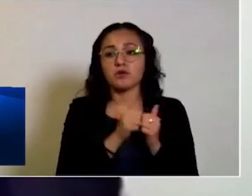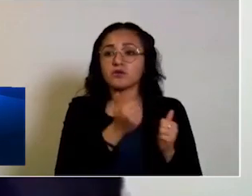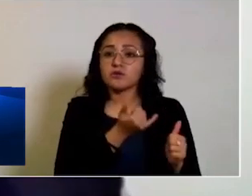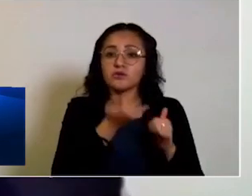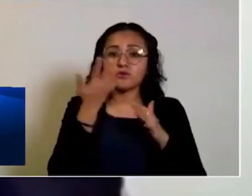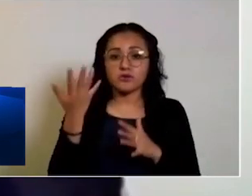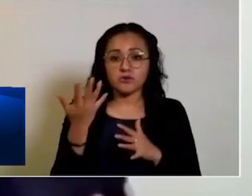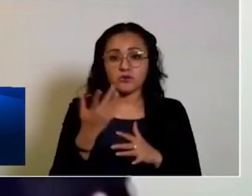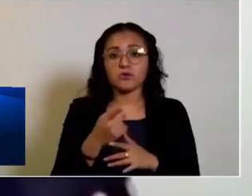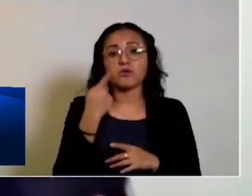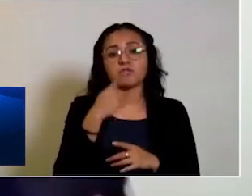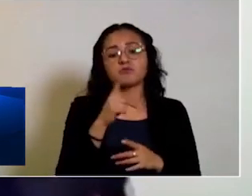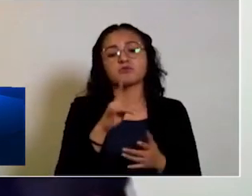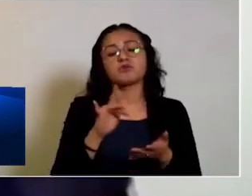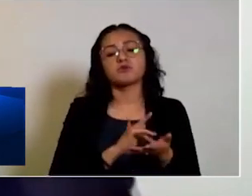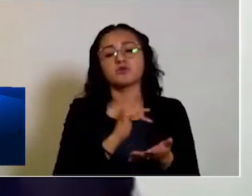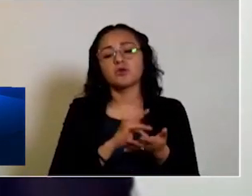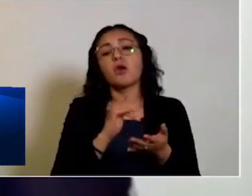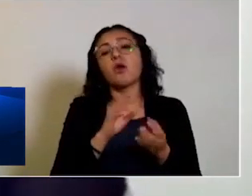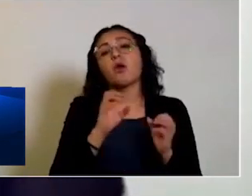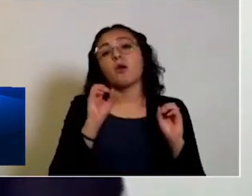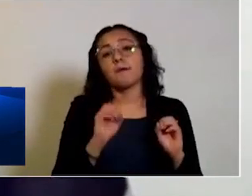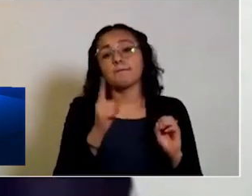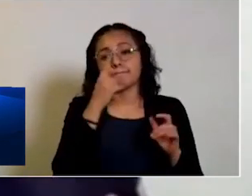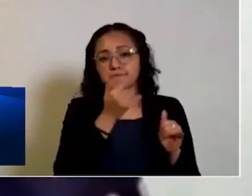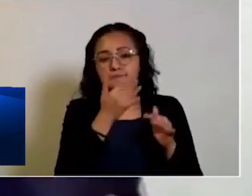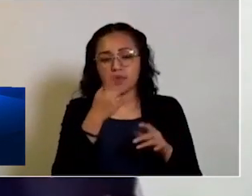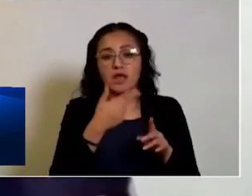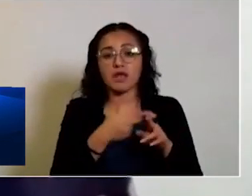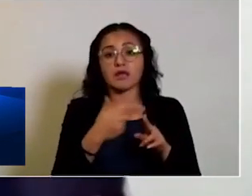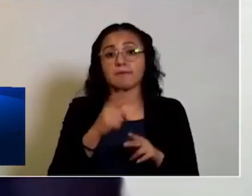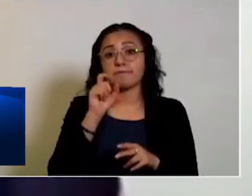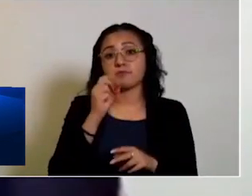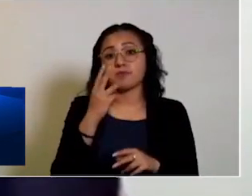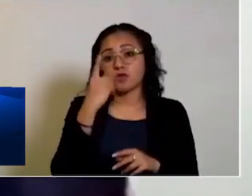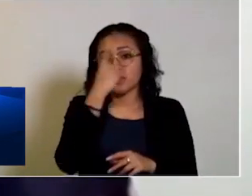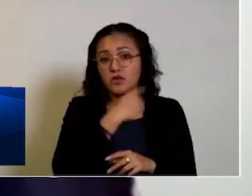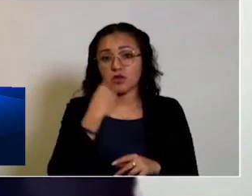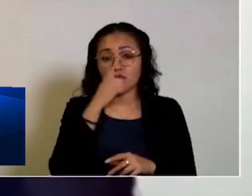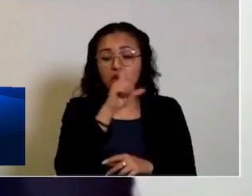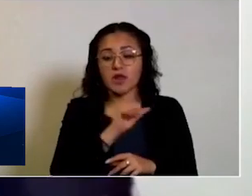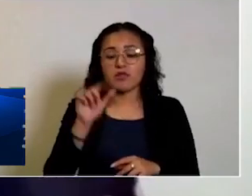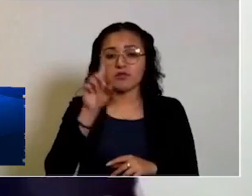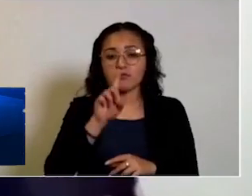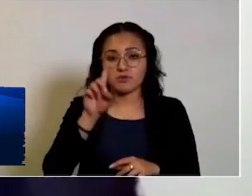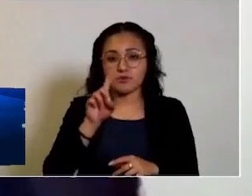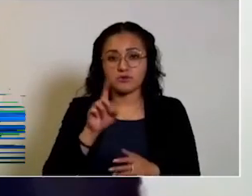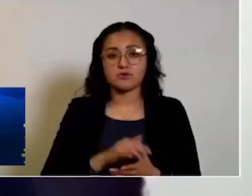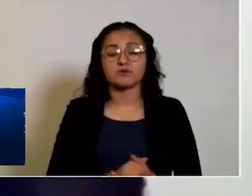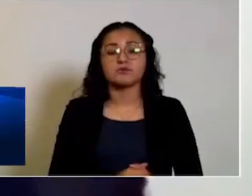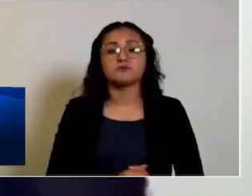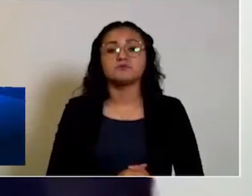a domicilio, por plataforma y para llevar, hasta las 23 horas, de lunes a domingo.